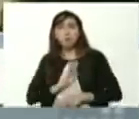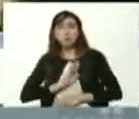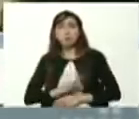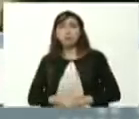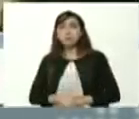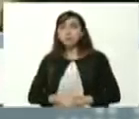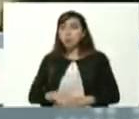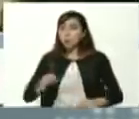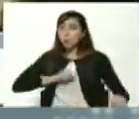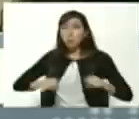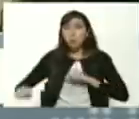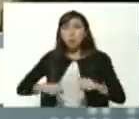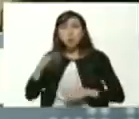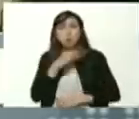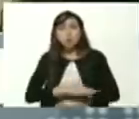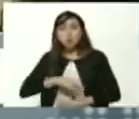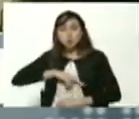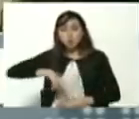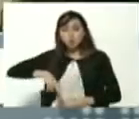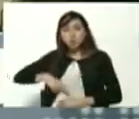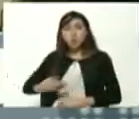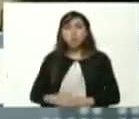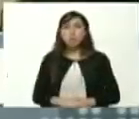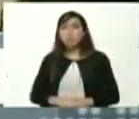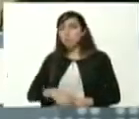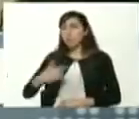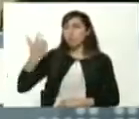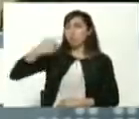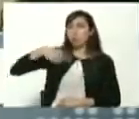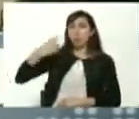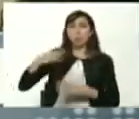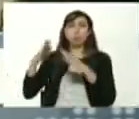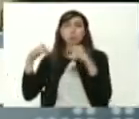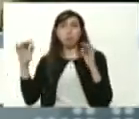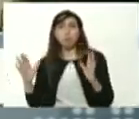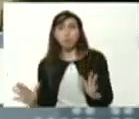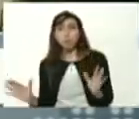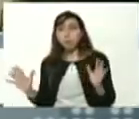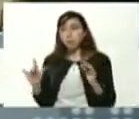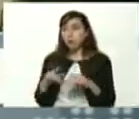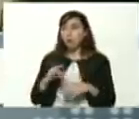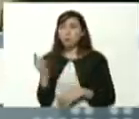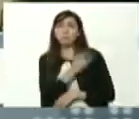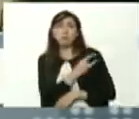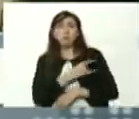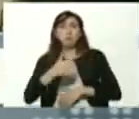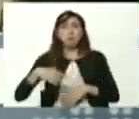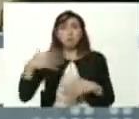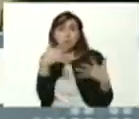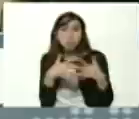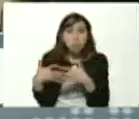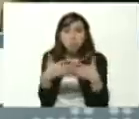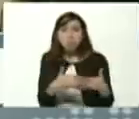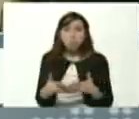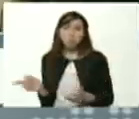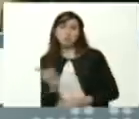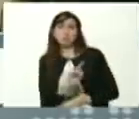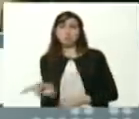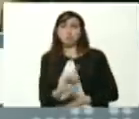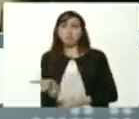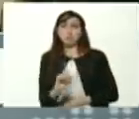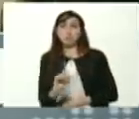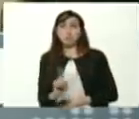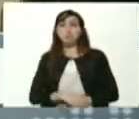movimientos sociales nosotros no venimos de Harvard de Lansing de New Jersey no